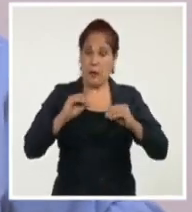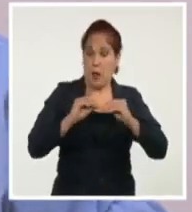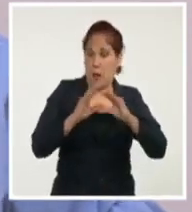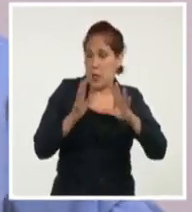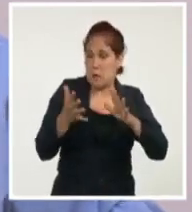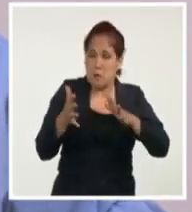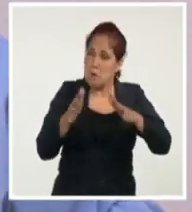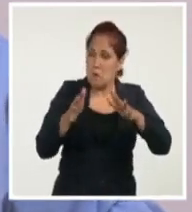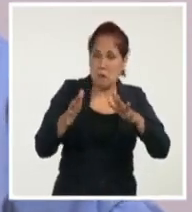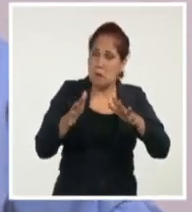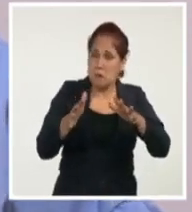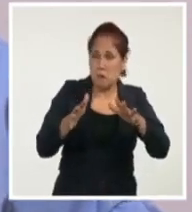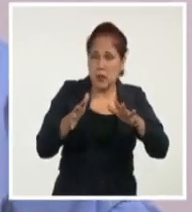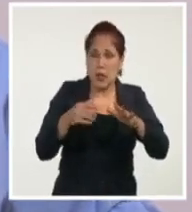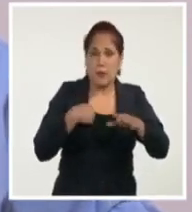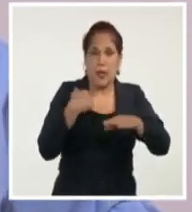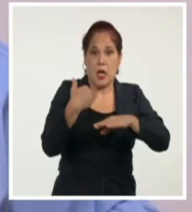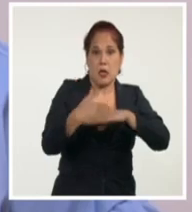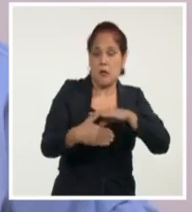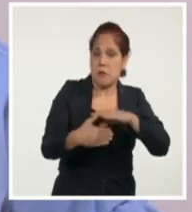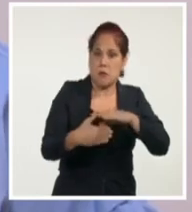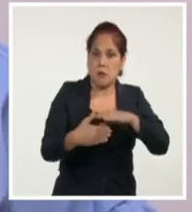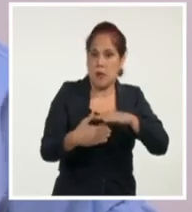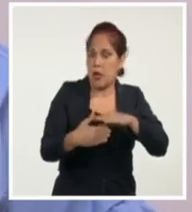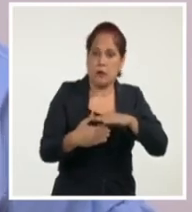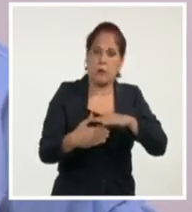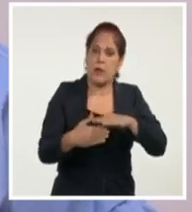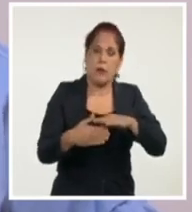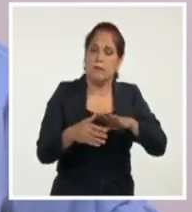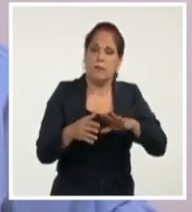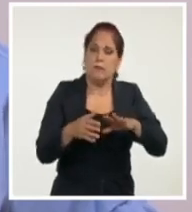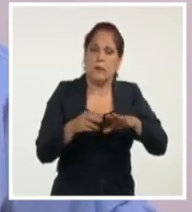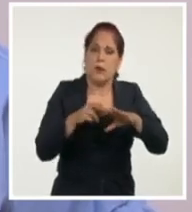mi hermano no resistió más.